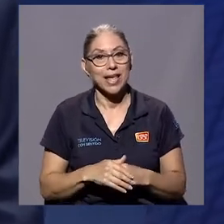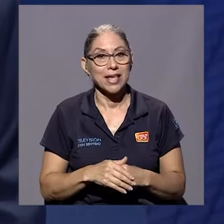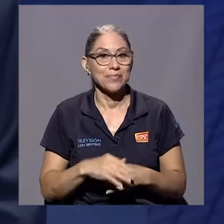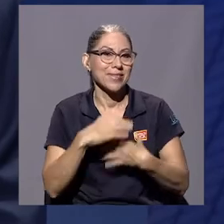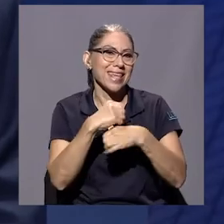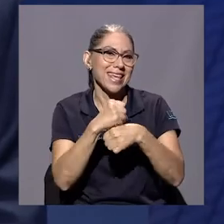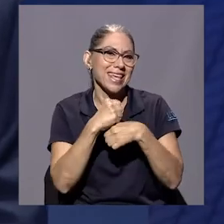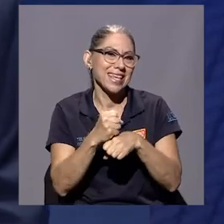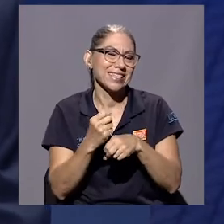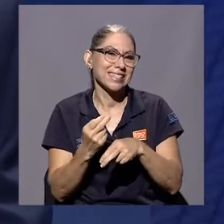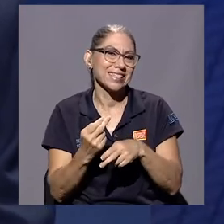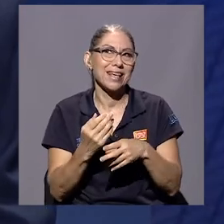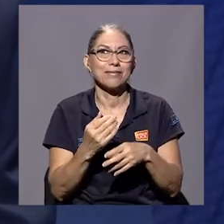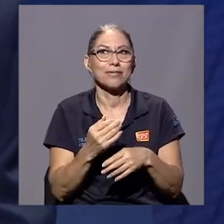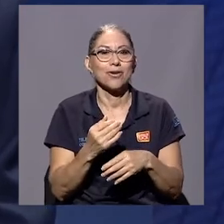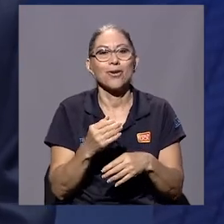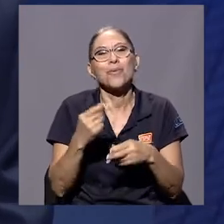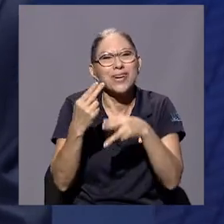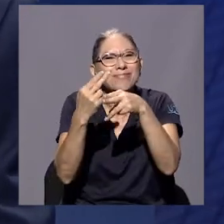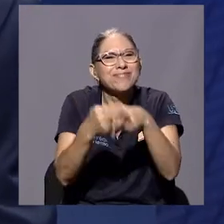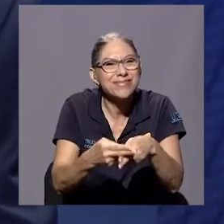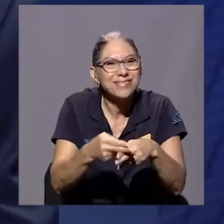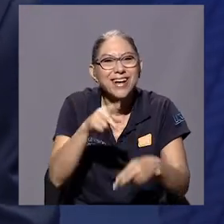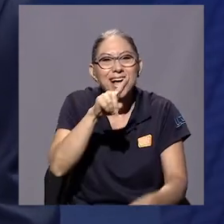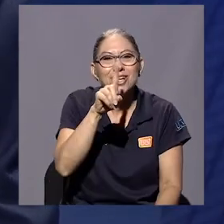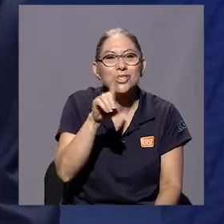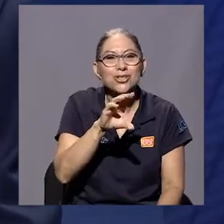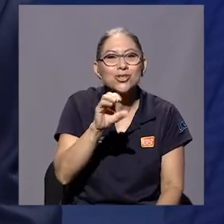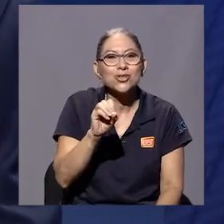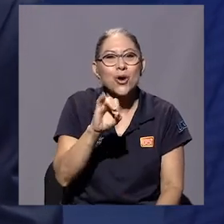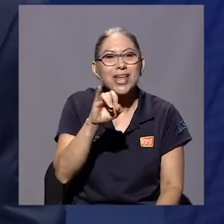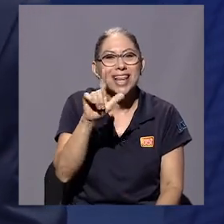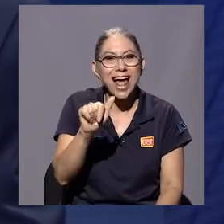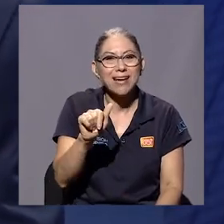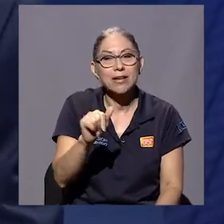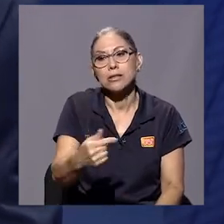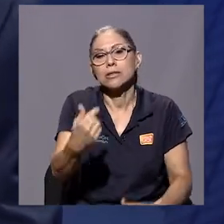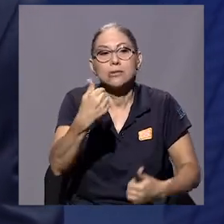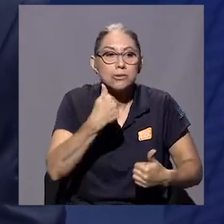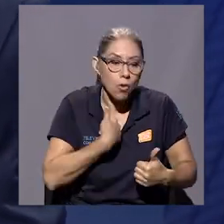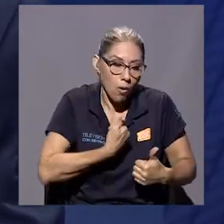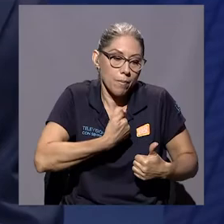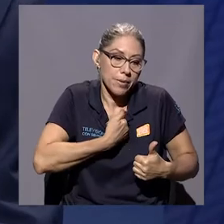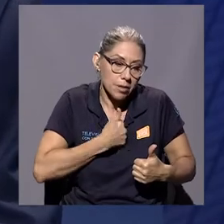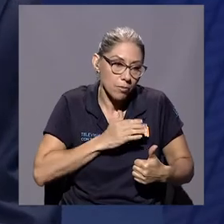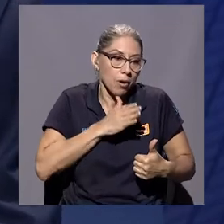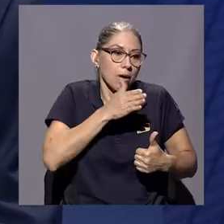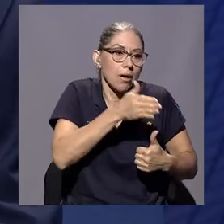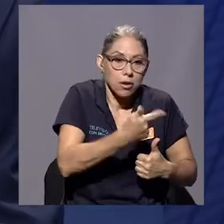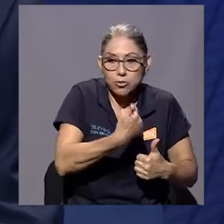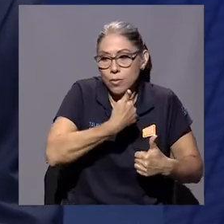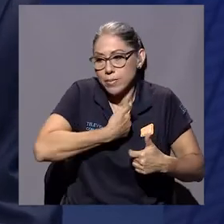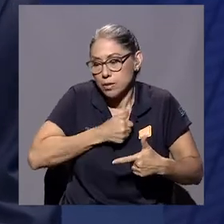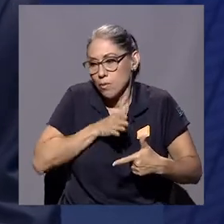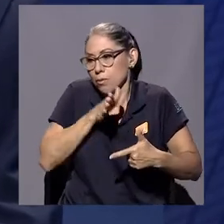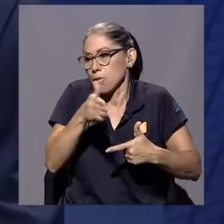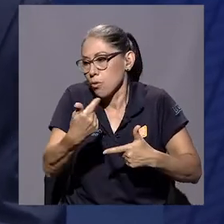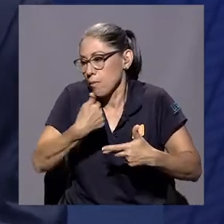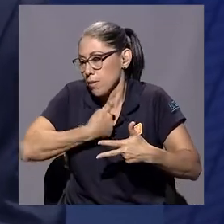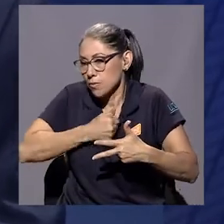y hice lo que llaman de zoila, o sea, yo era el que llevaba los libros a las librerías, después pasaba a cobrar,